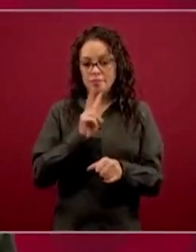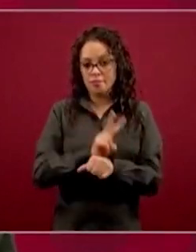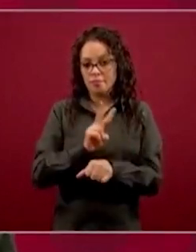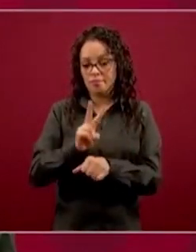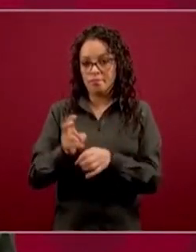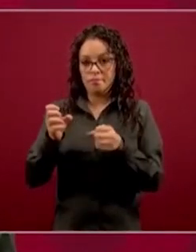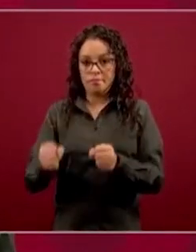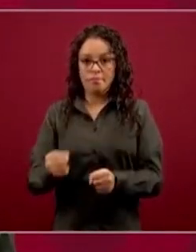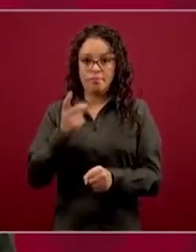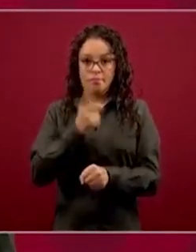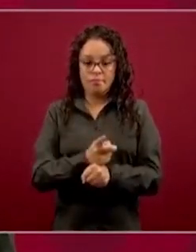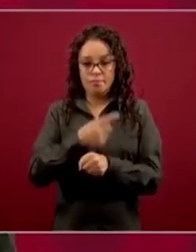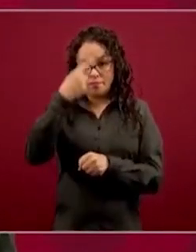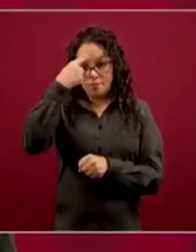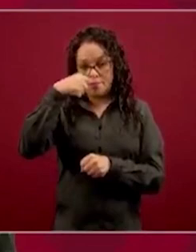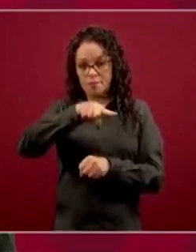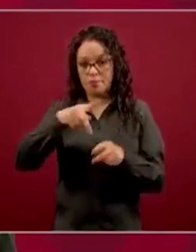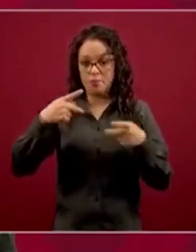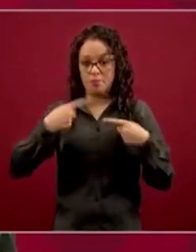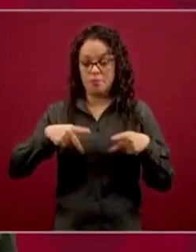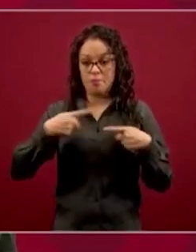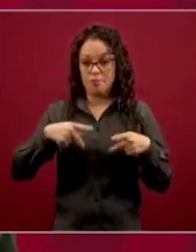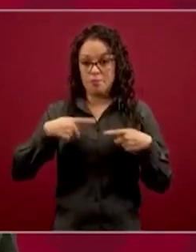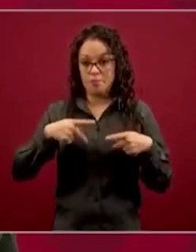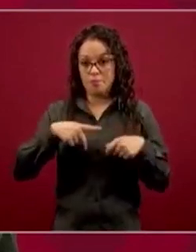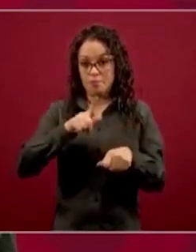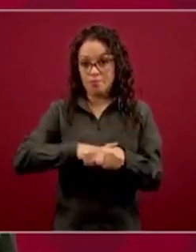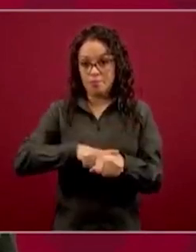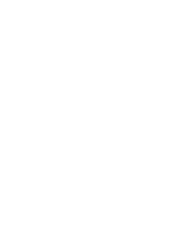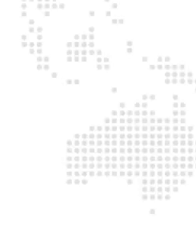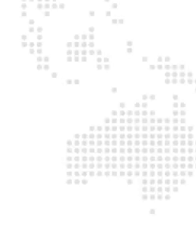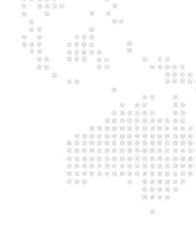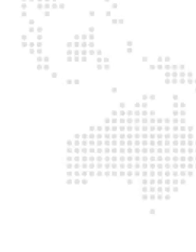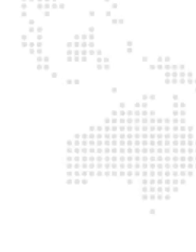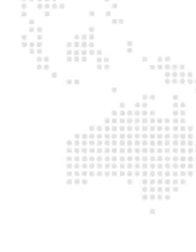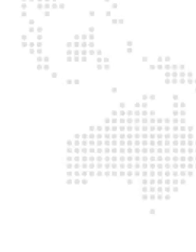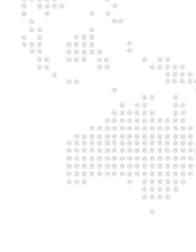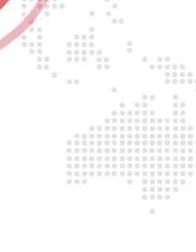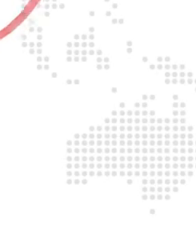personal dentro de los hospitales.